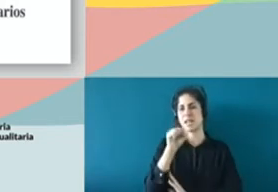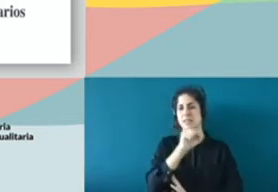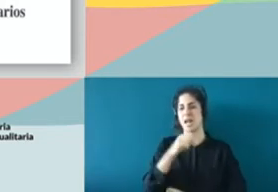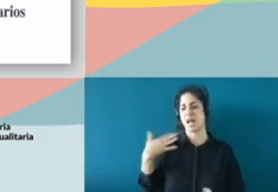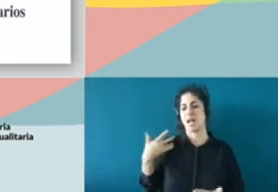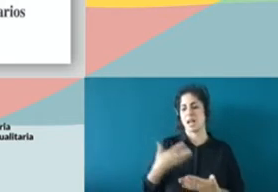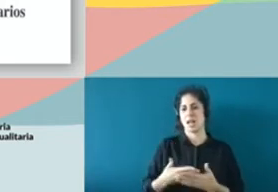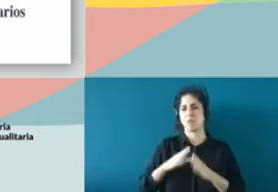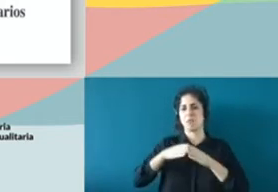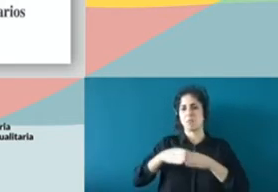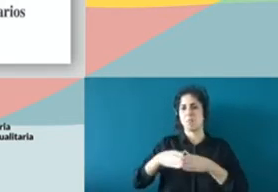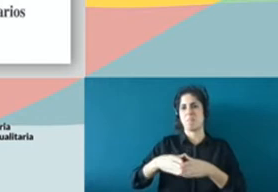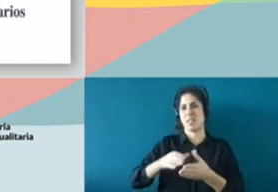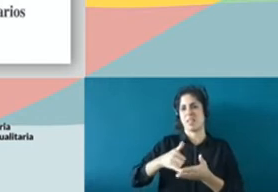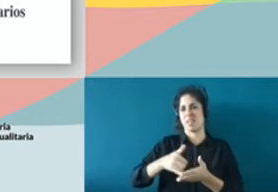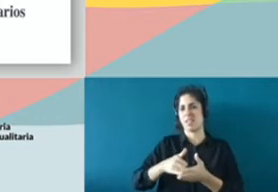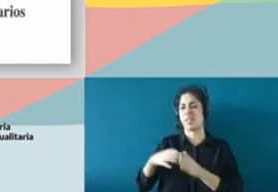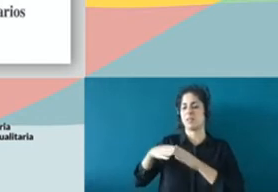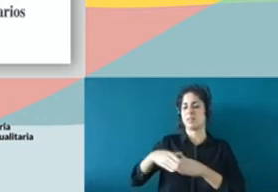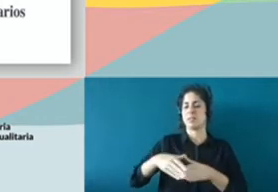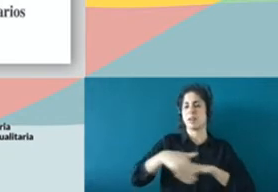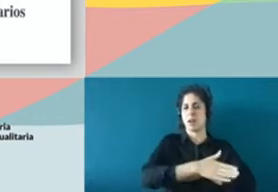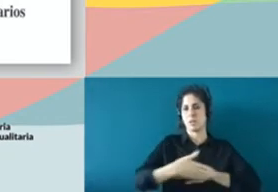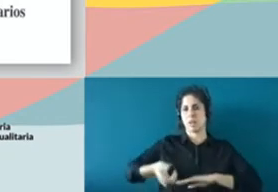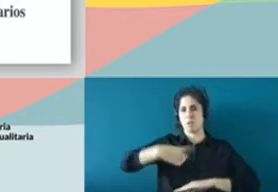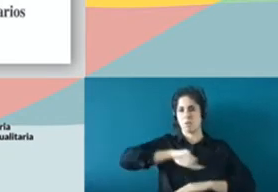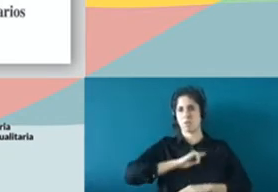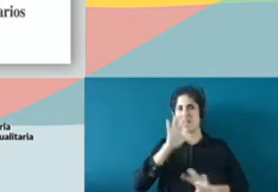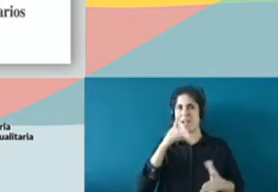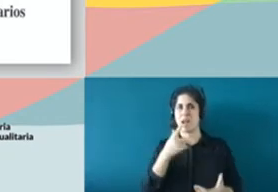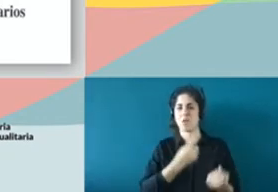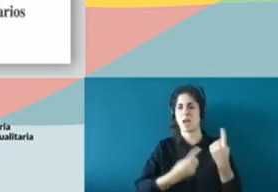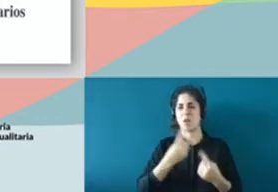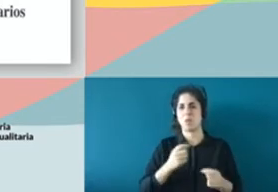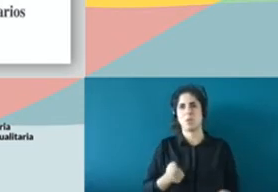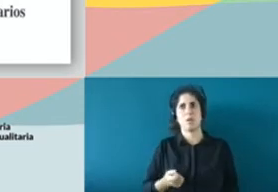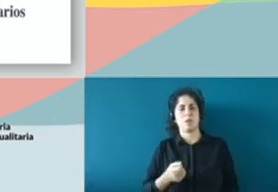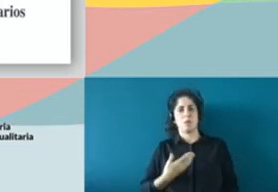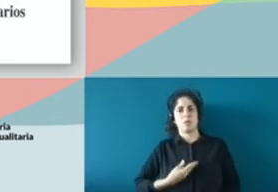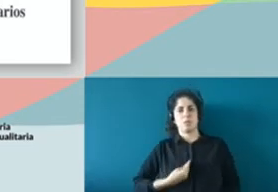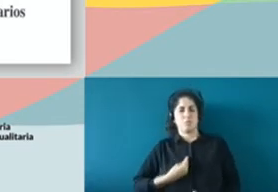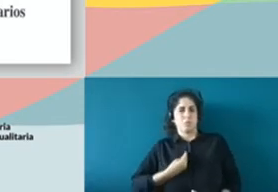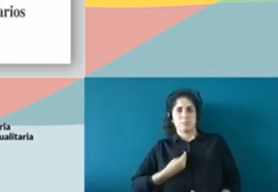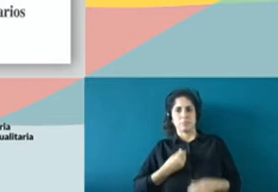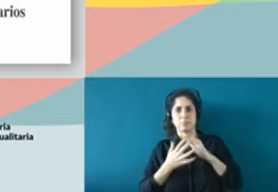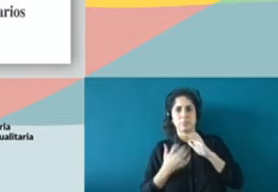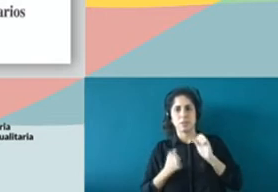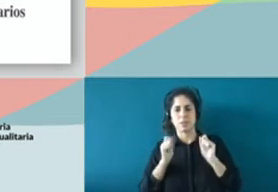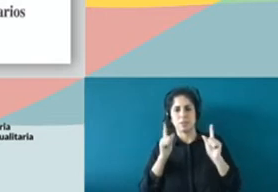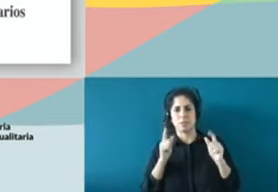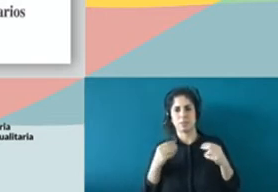sorprendidos por la situación, pues, a mí me llama un poco la atención, ¿no? Si es verdad que han habido momentos de más y menos